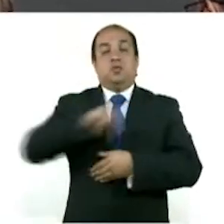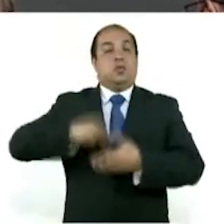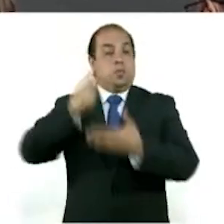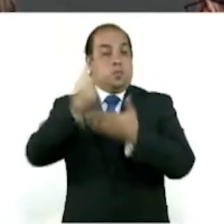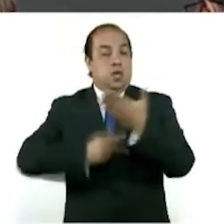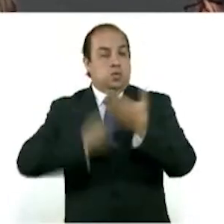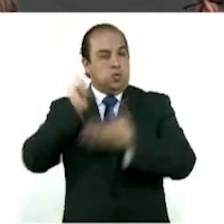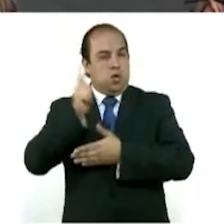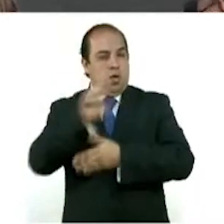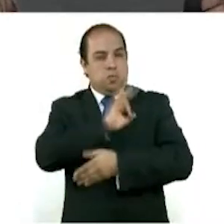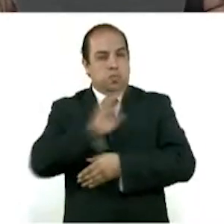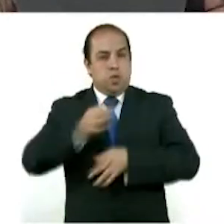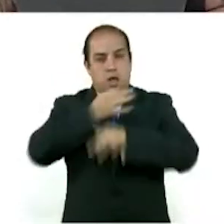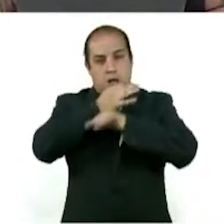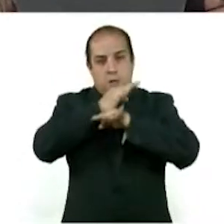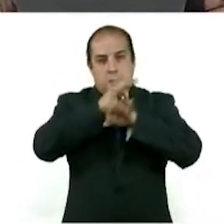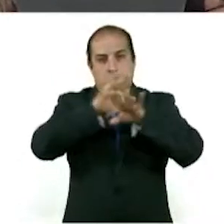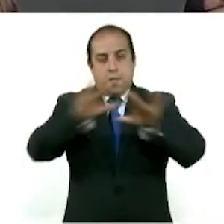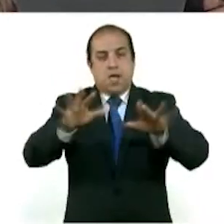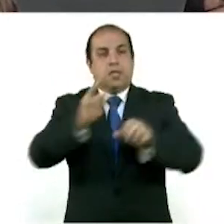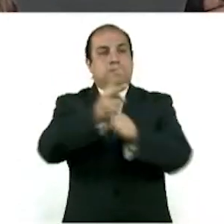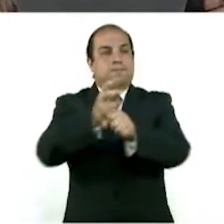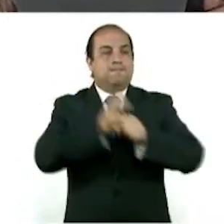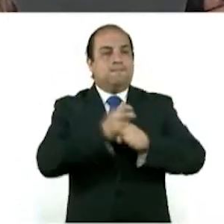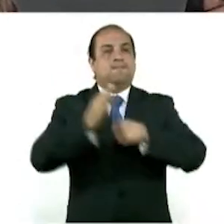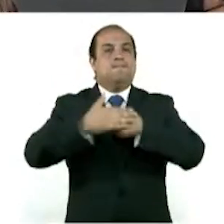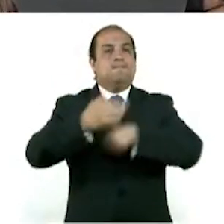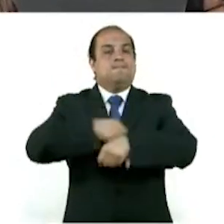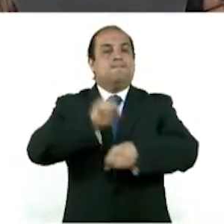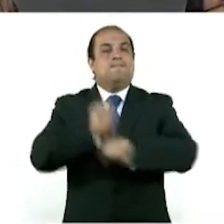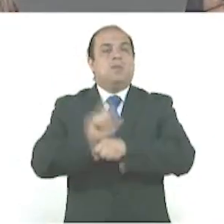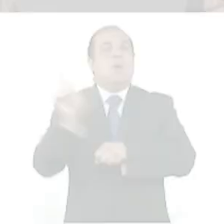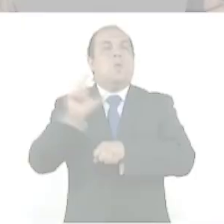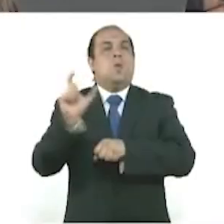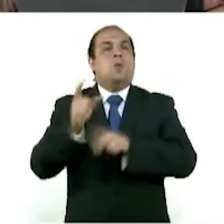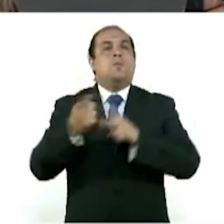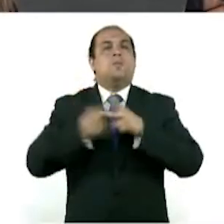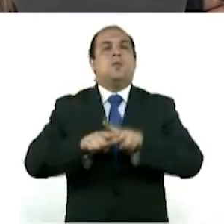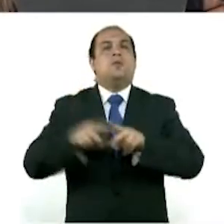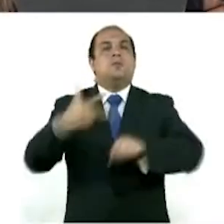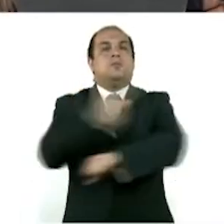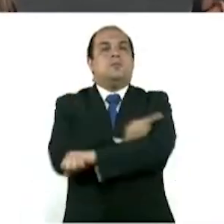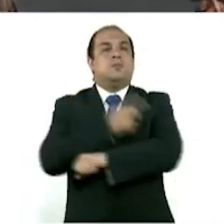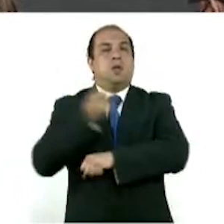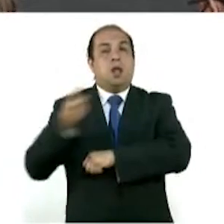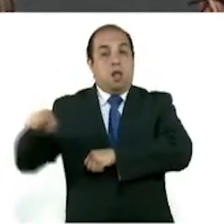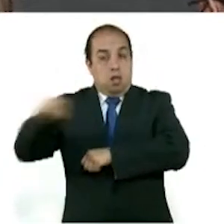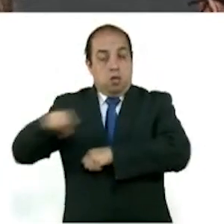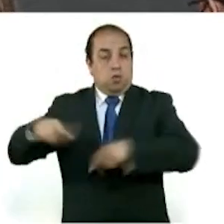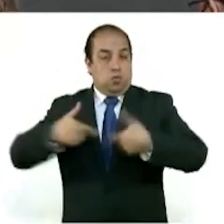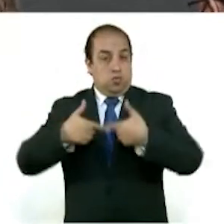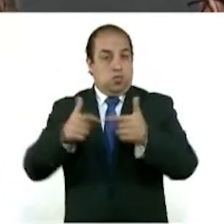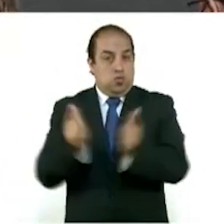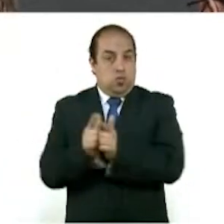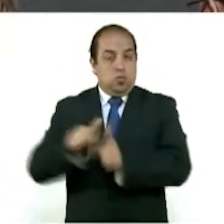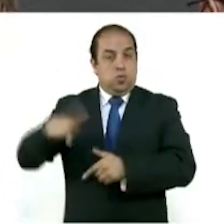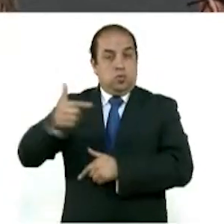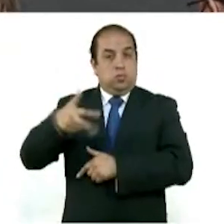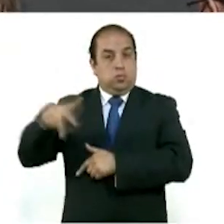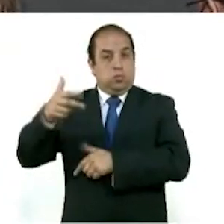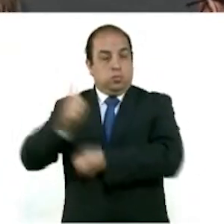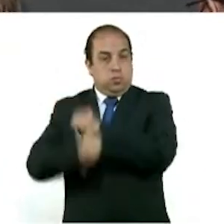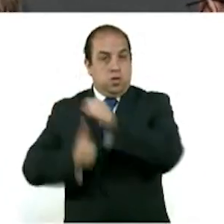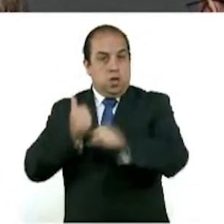ojalá convocarlos a ustedes la próxima semana de qué día iniciará la vacunación para ese grupo. Aclaró que la dosis será otorgada a quienes